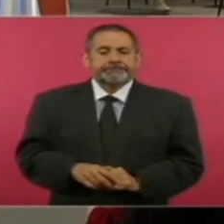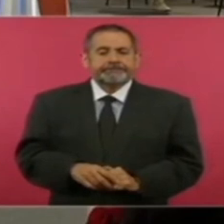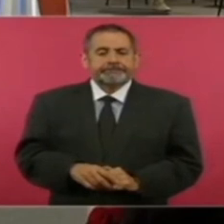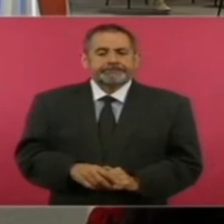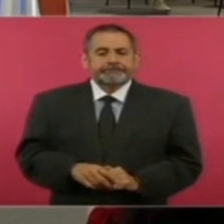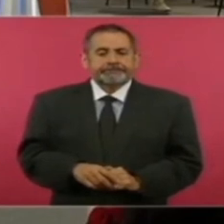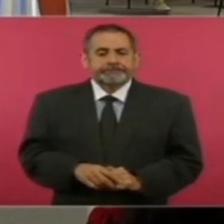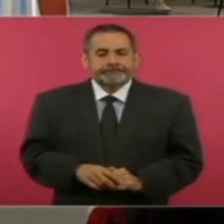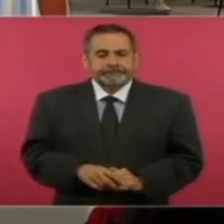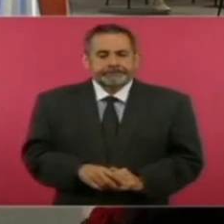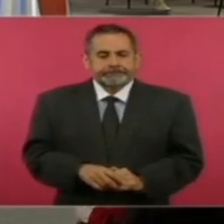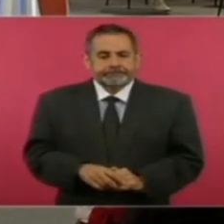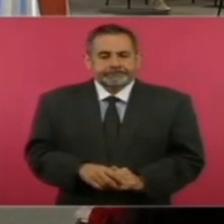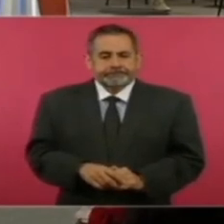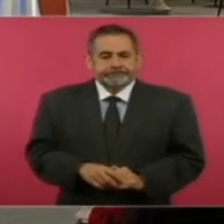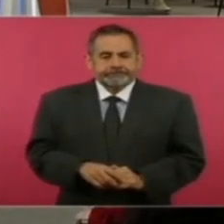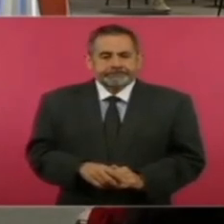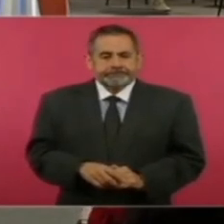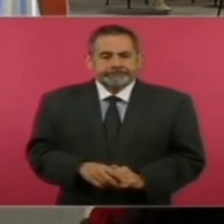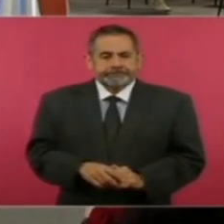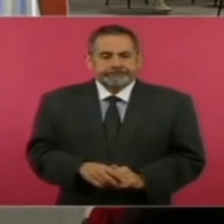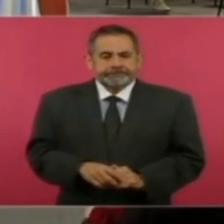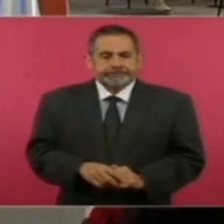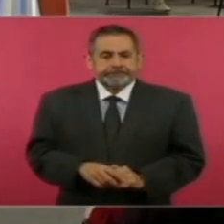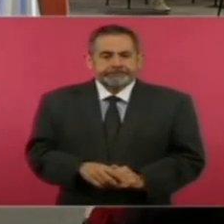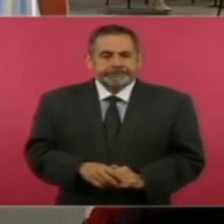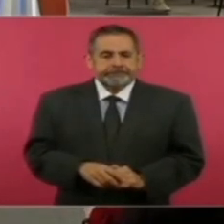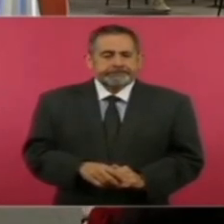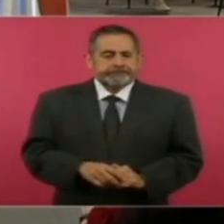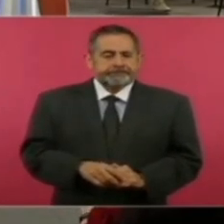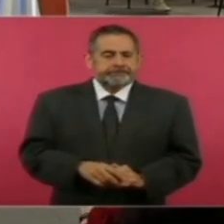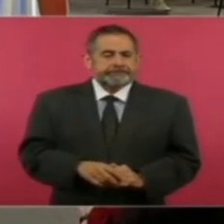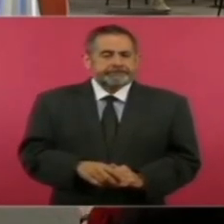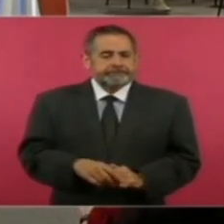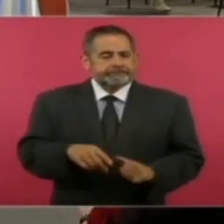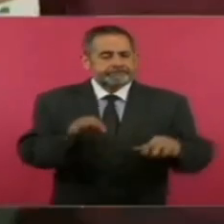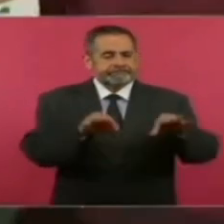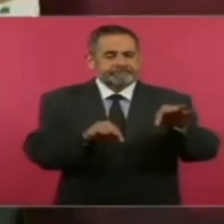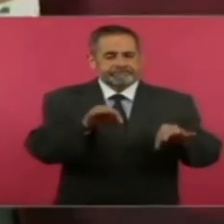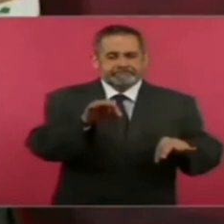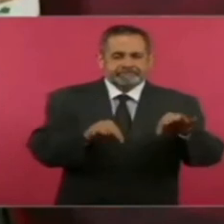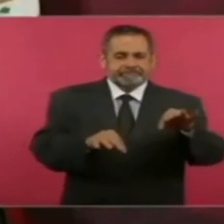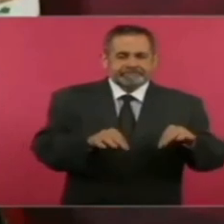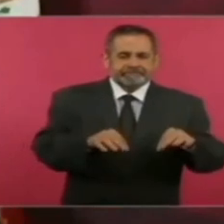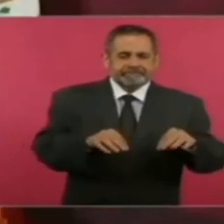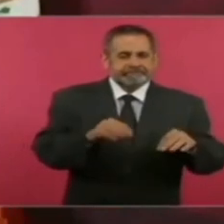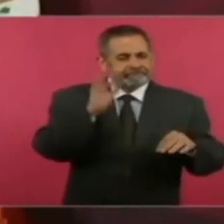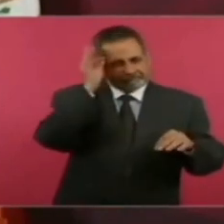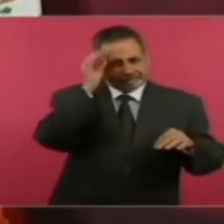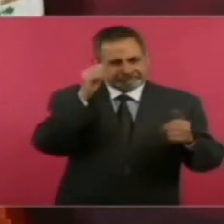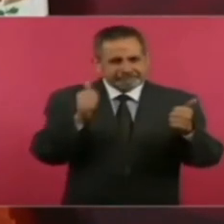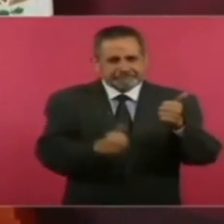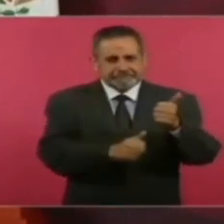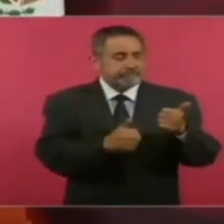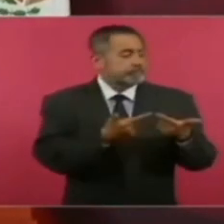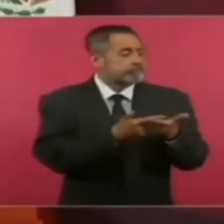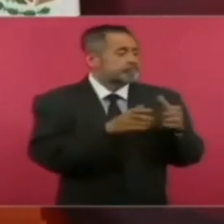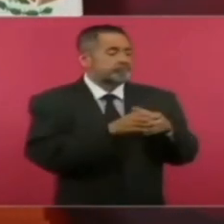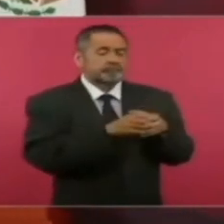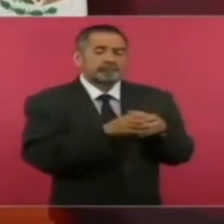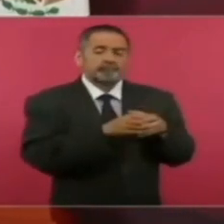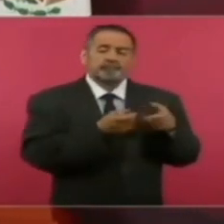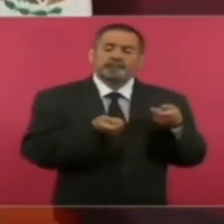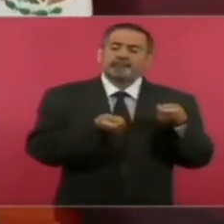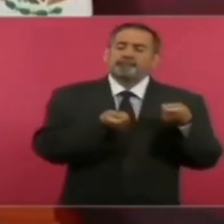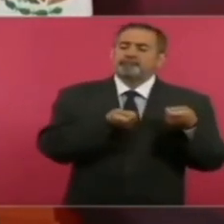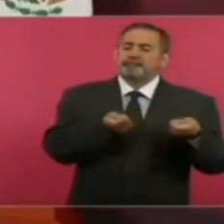es un pelele un títere una empleada de la oligarquía a